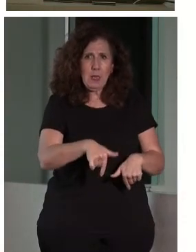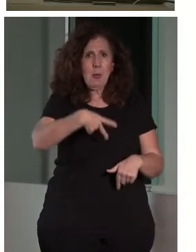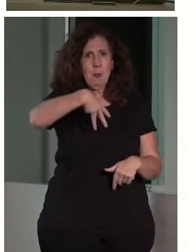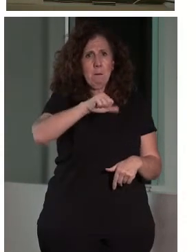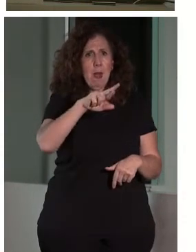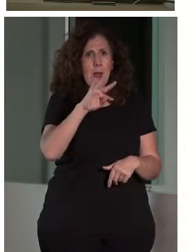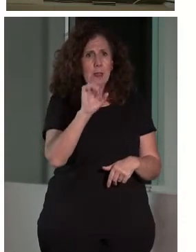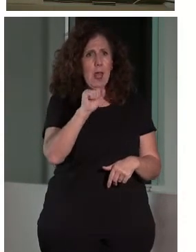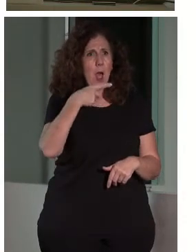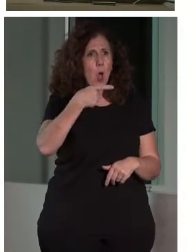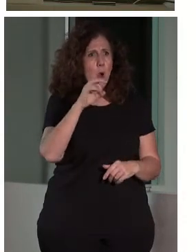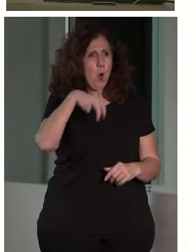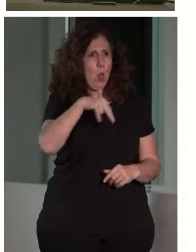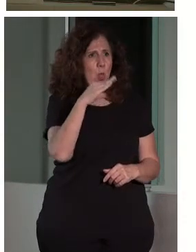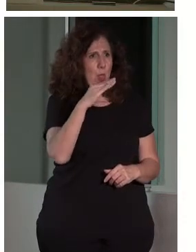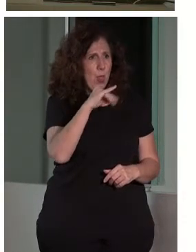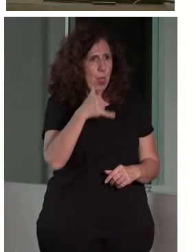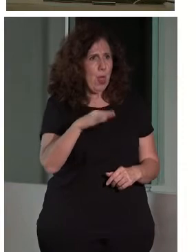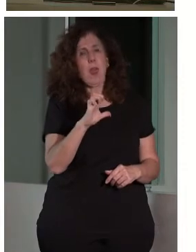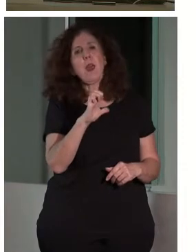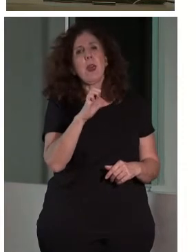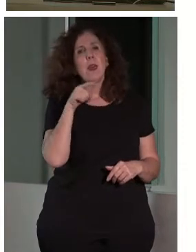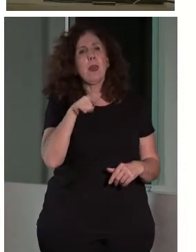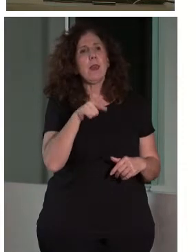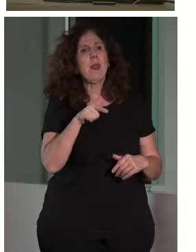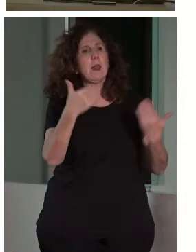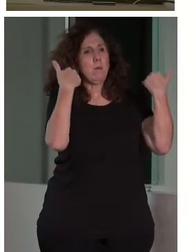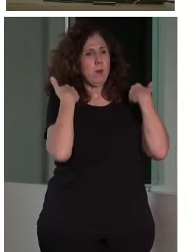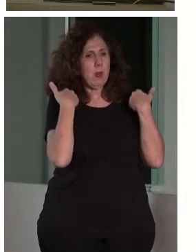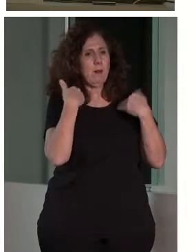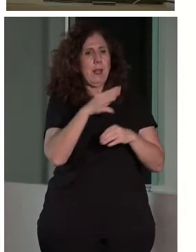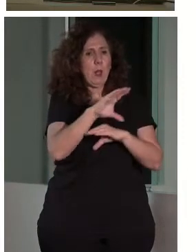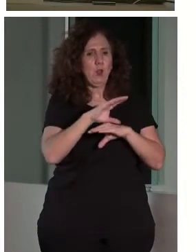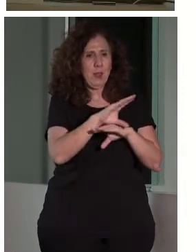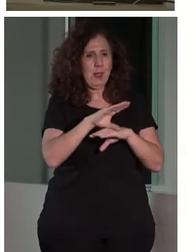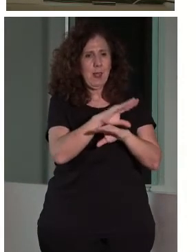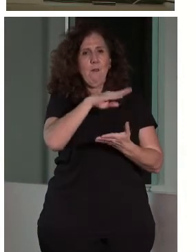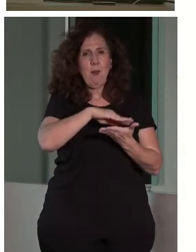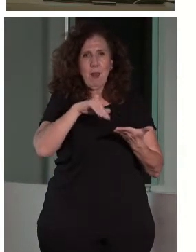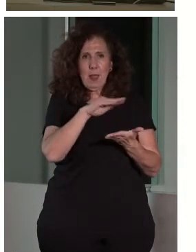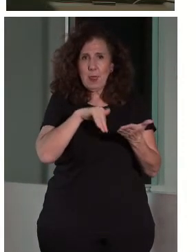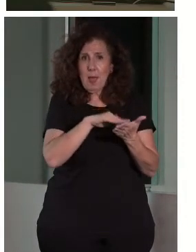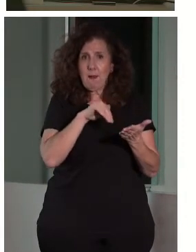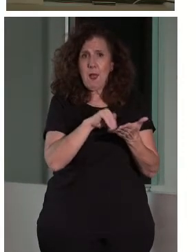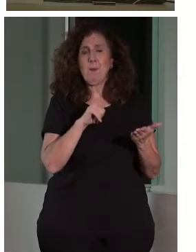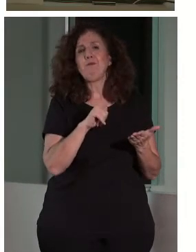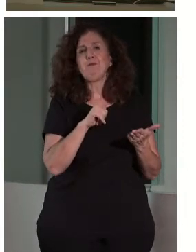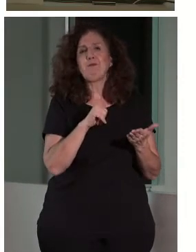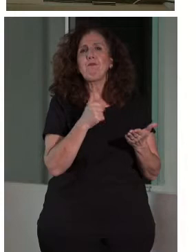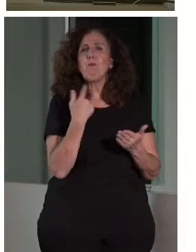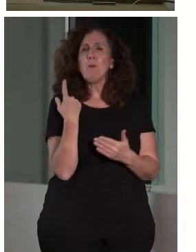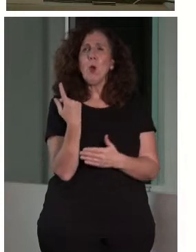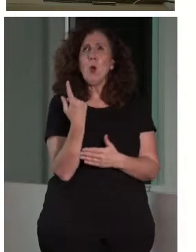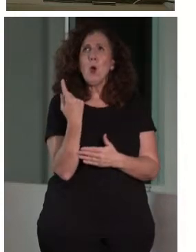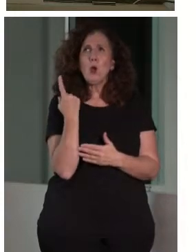Servicio de Patrimonio Cultural de la Consellería de la Generalitat Valenciana. Y con vosotros organizamos… Nosotros hacemos dos